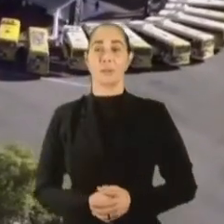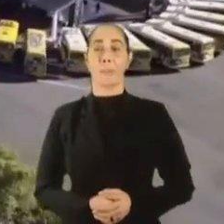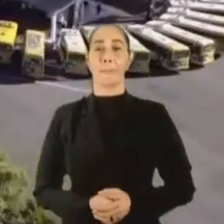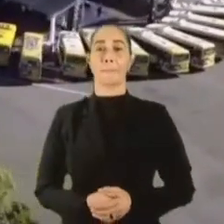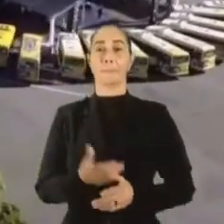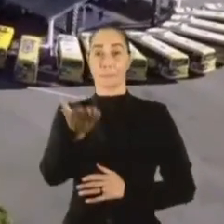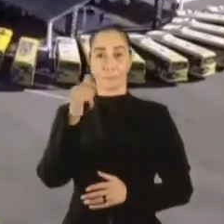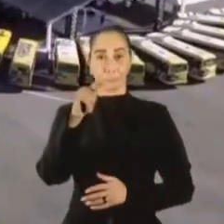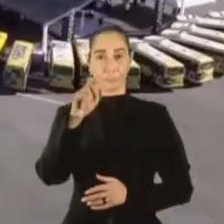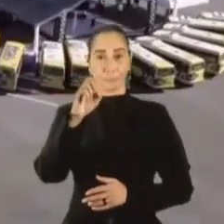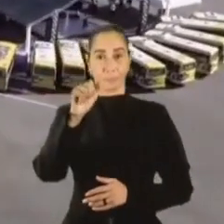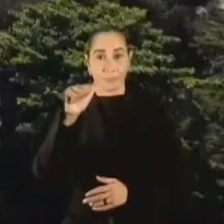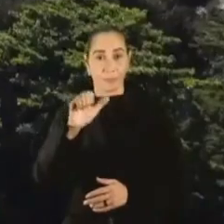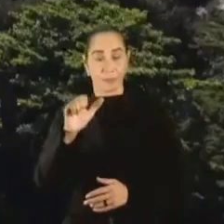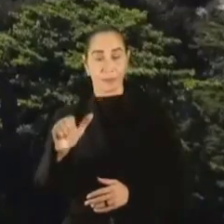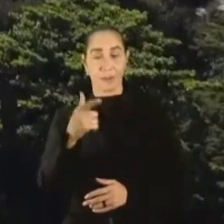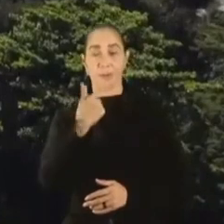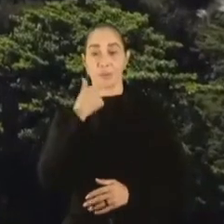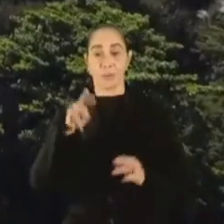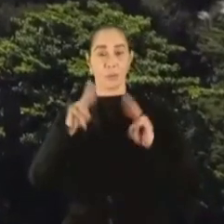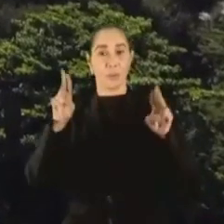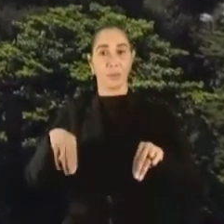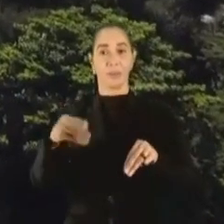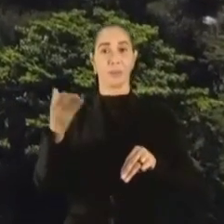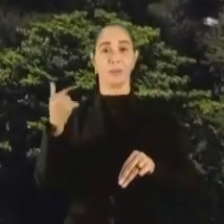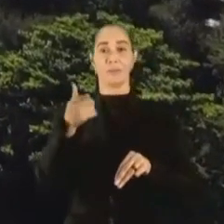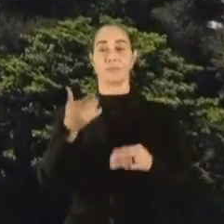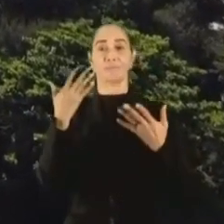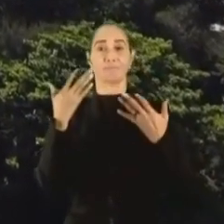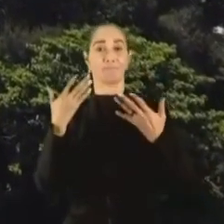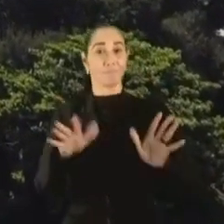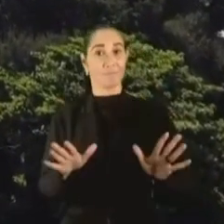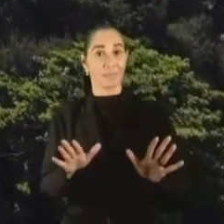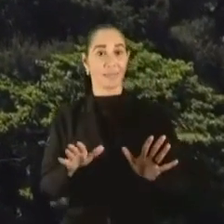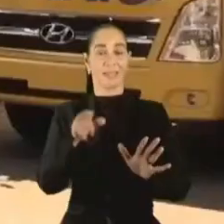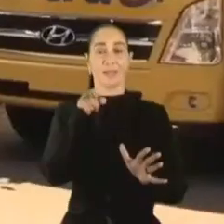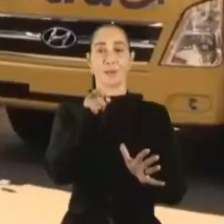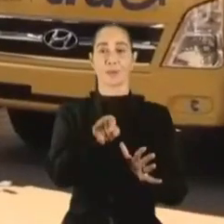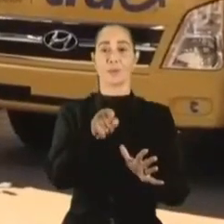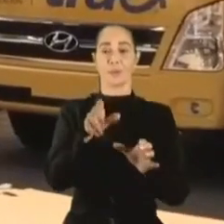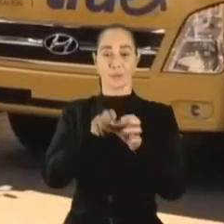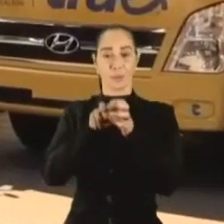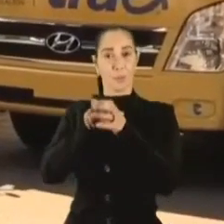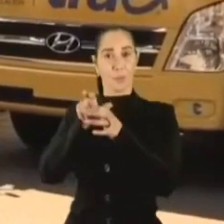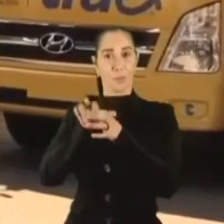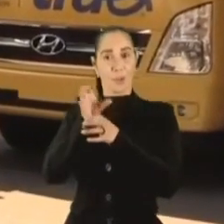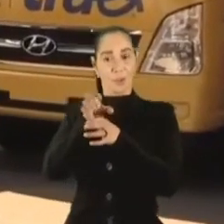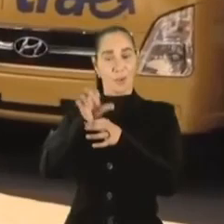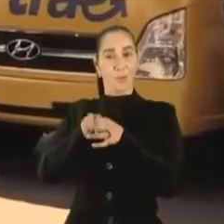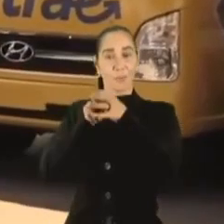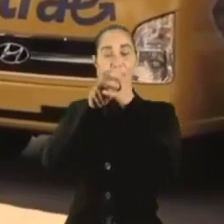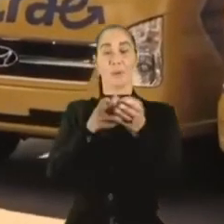Trae como dijo Onésimo y el ministro Ángel ya con estas autobuses vamos a tener un